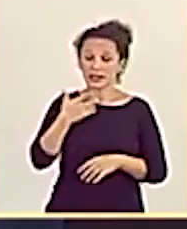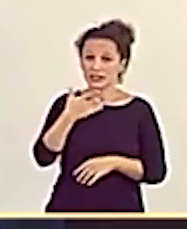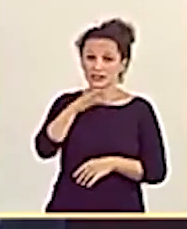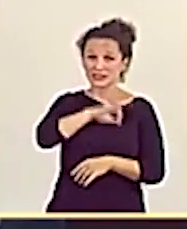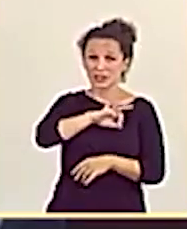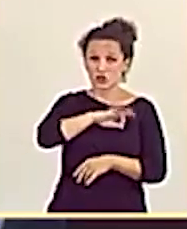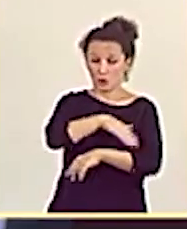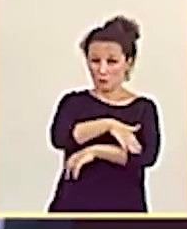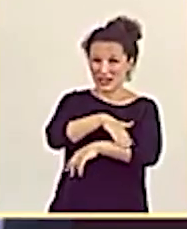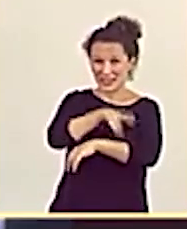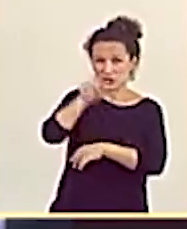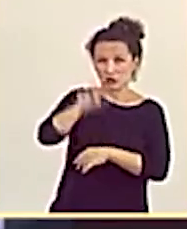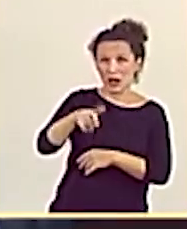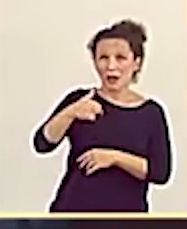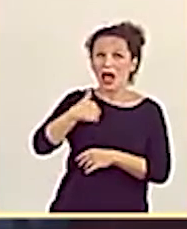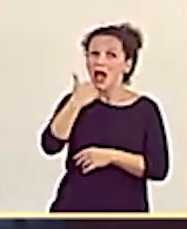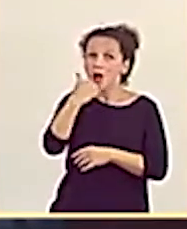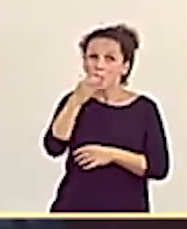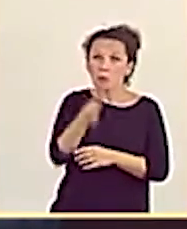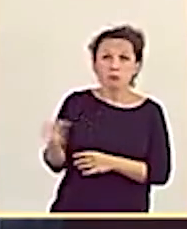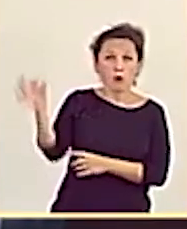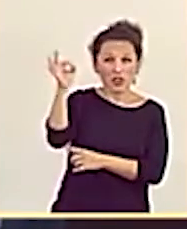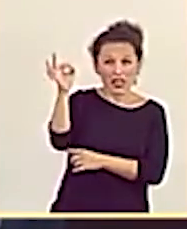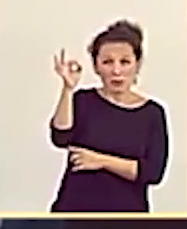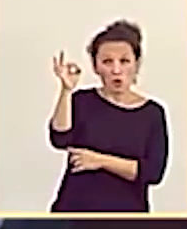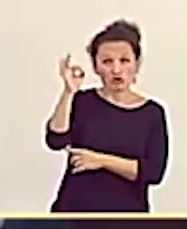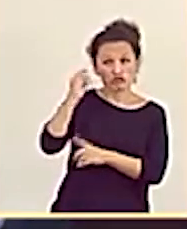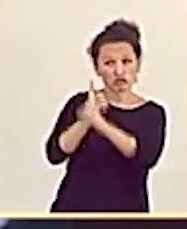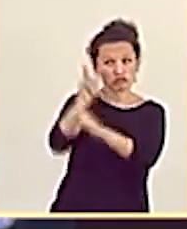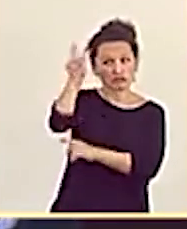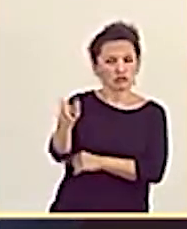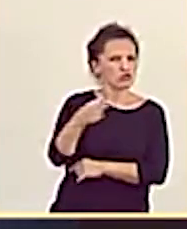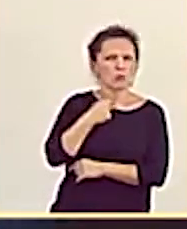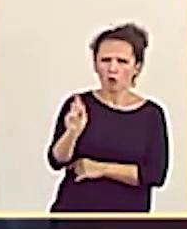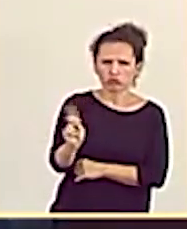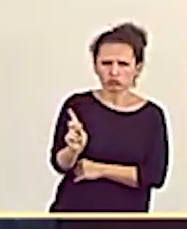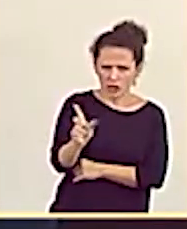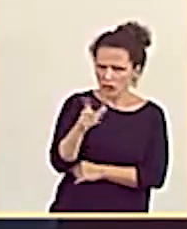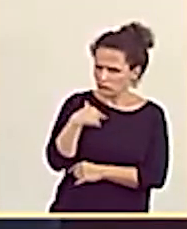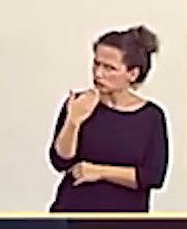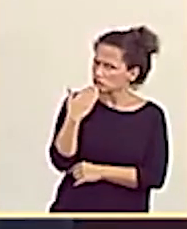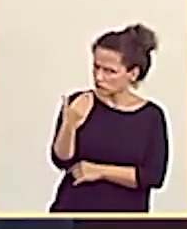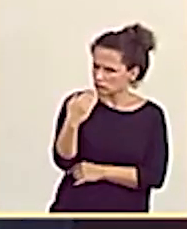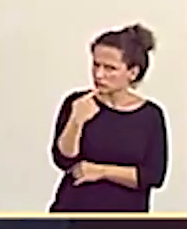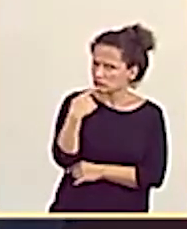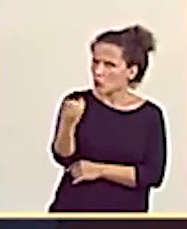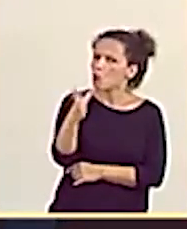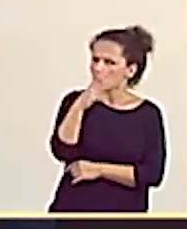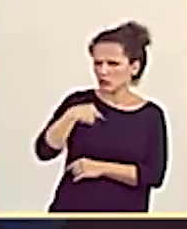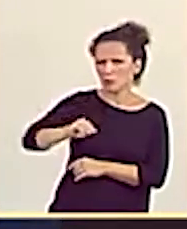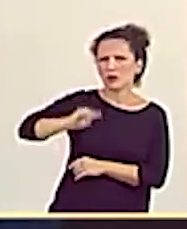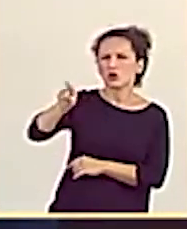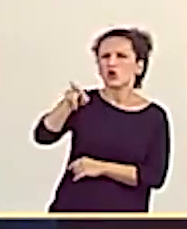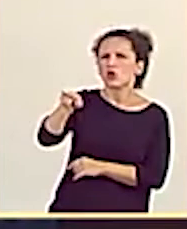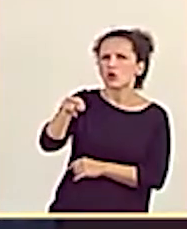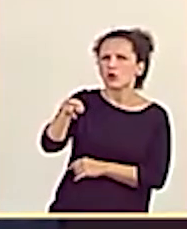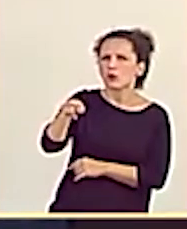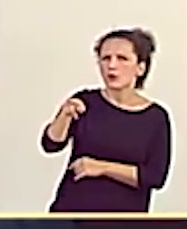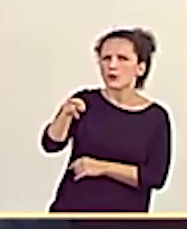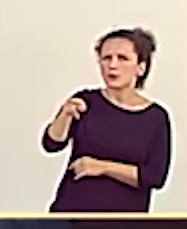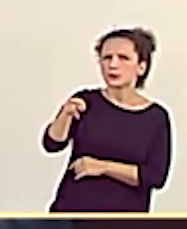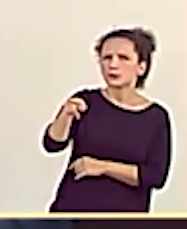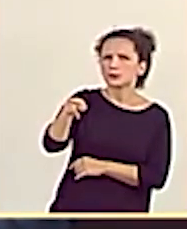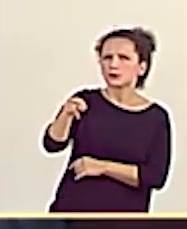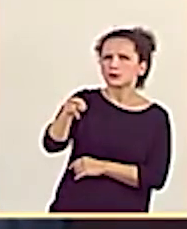que le pisotee a alguien de Podemos. Se lo digo absolutamente en serio. Y por esa razón le formulo la siguiente pregunta. ¿Qué opinión le merece